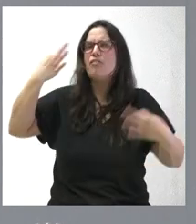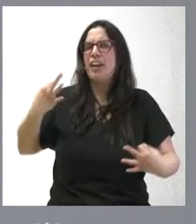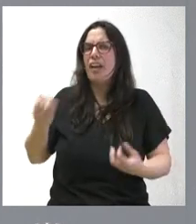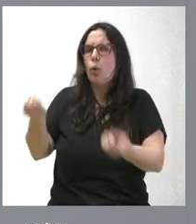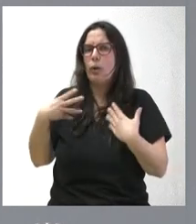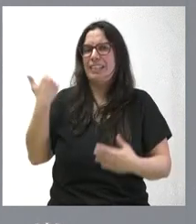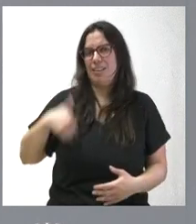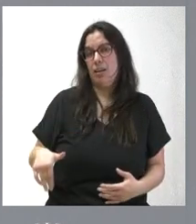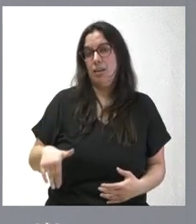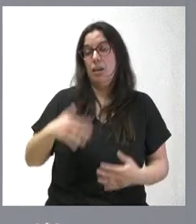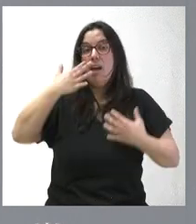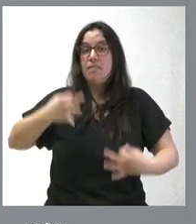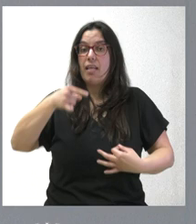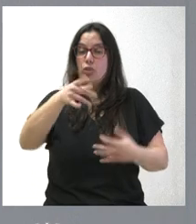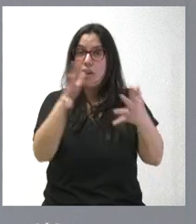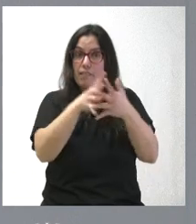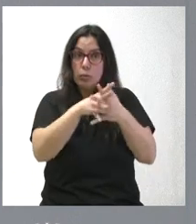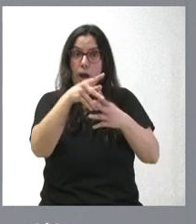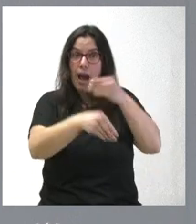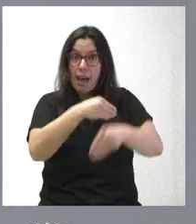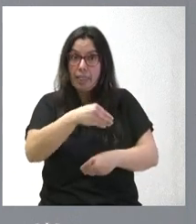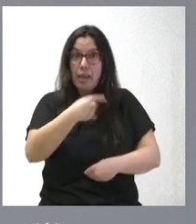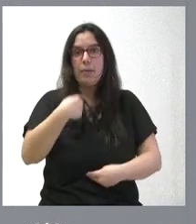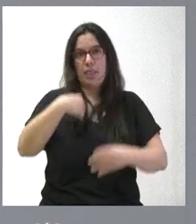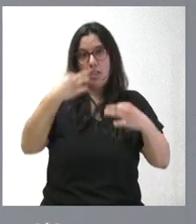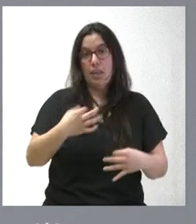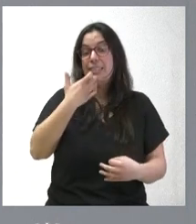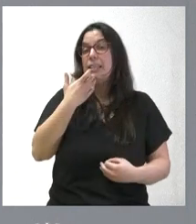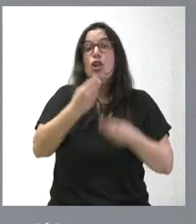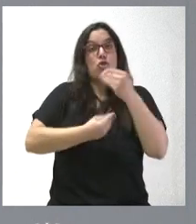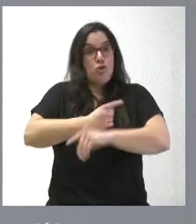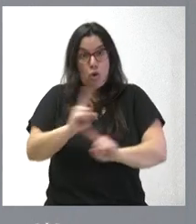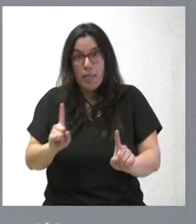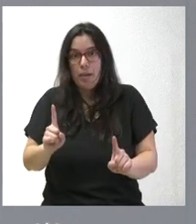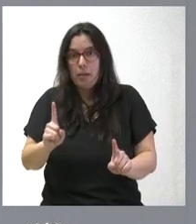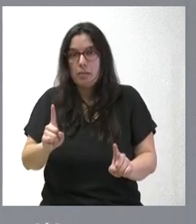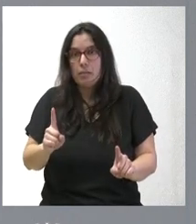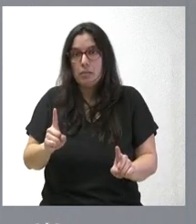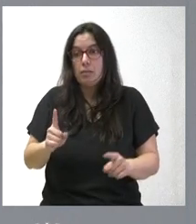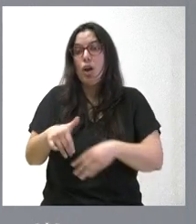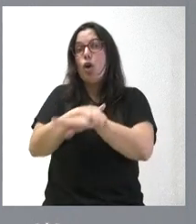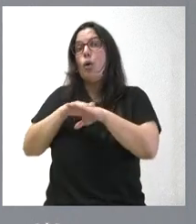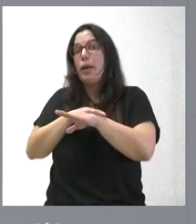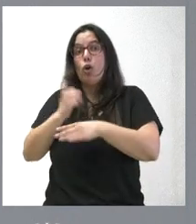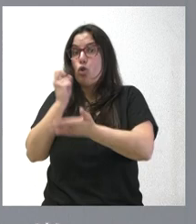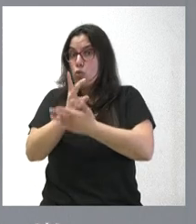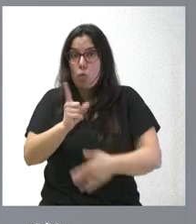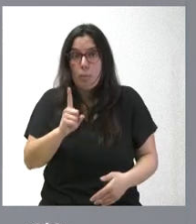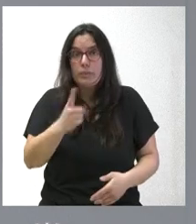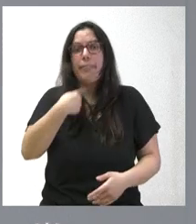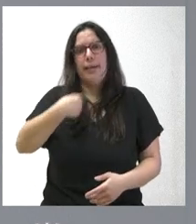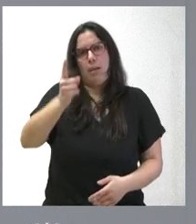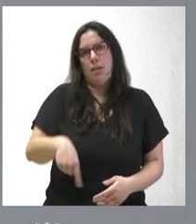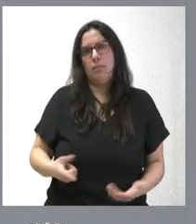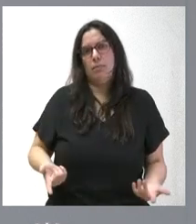Si la verdad es que la infraestructura se va a hacer, que nos lo digan. Si la verdad es que no se va a hacer y el Gobierno apuesta por ella, que nos lo digan.